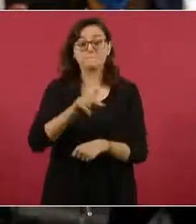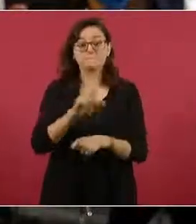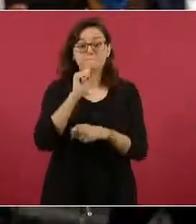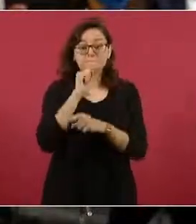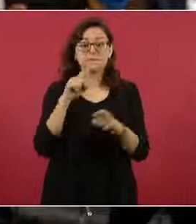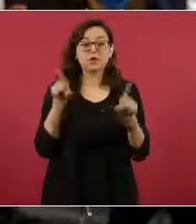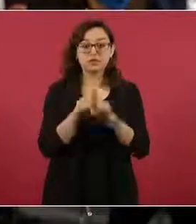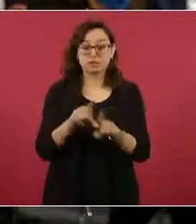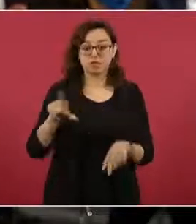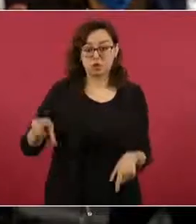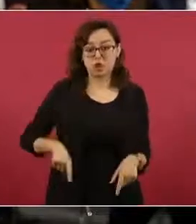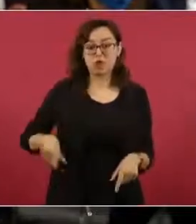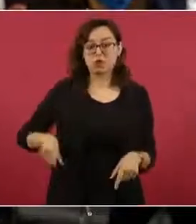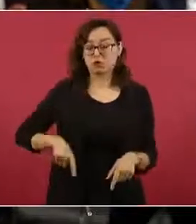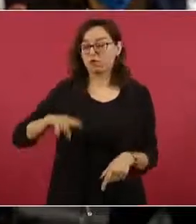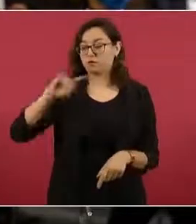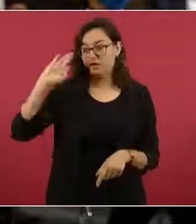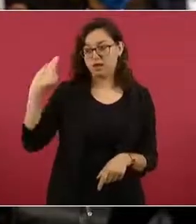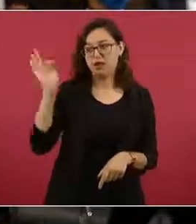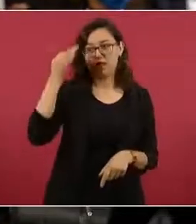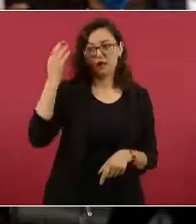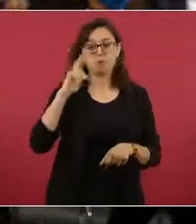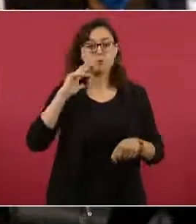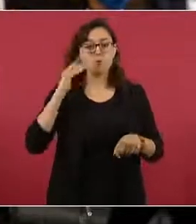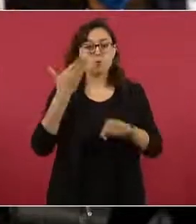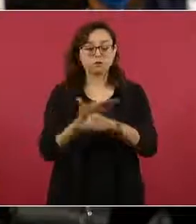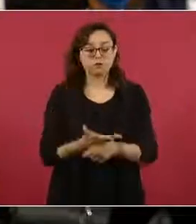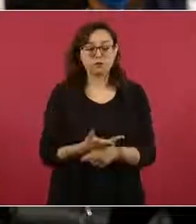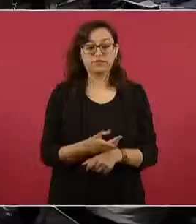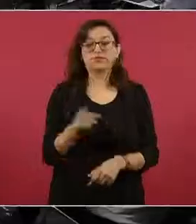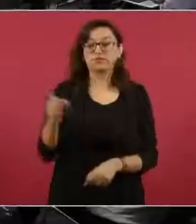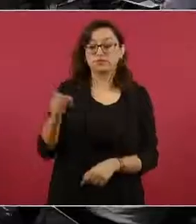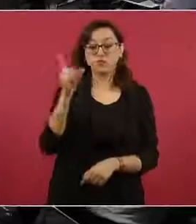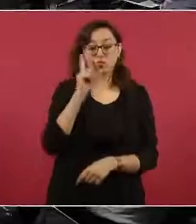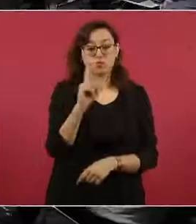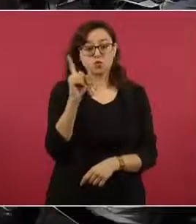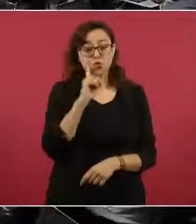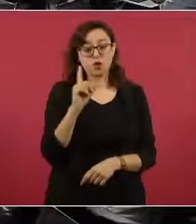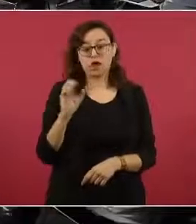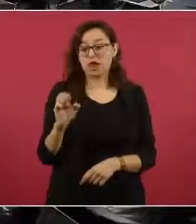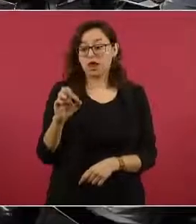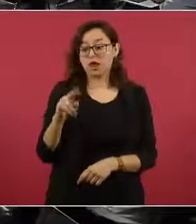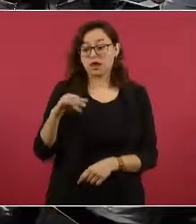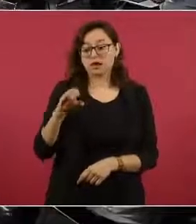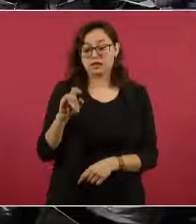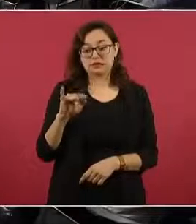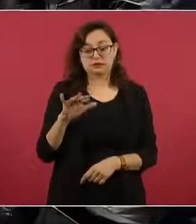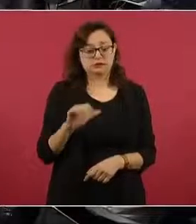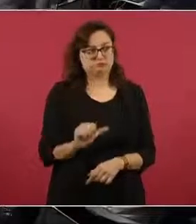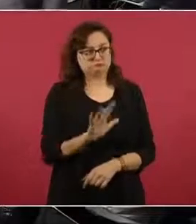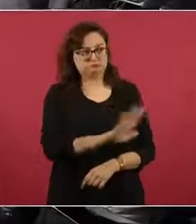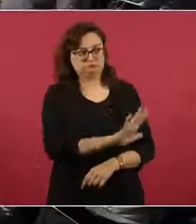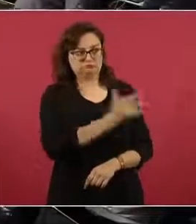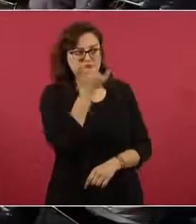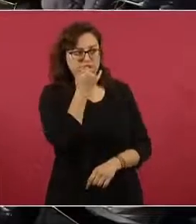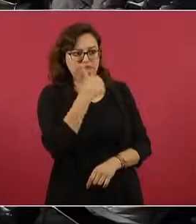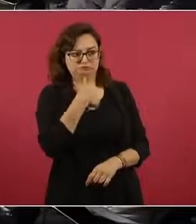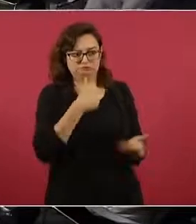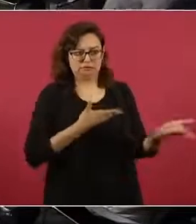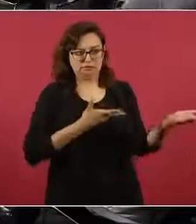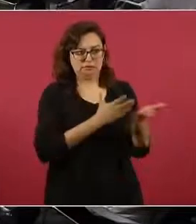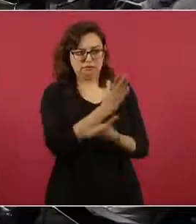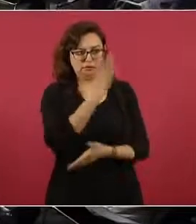situación vulnerable. Y ella nos explicaba precisamente esto, que no pueden abrir ellos ninguna investigación